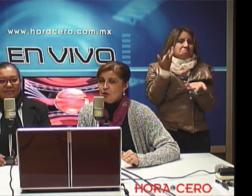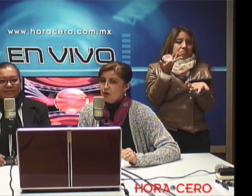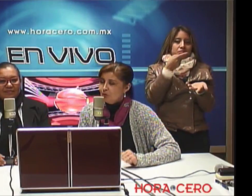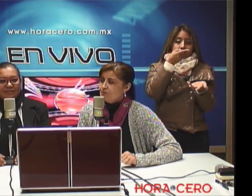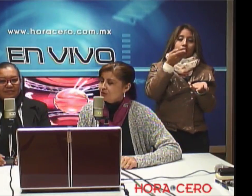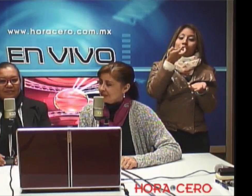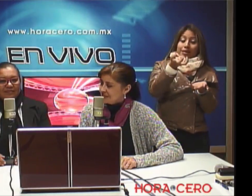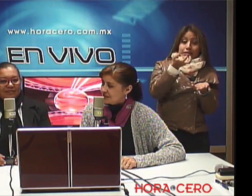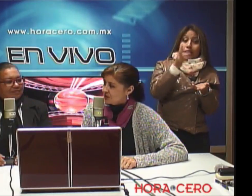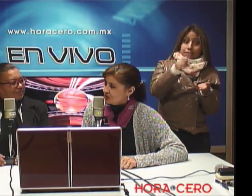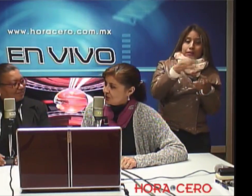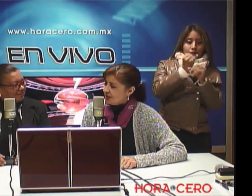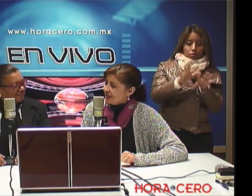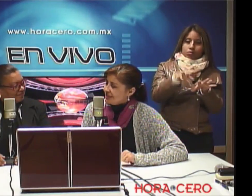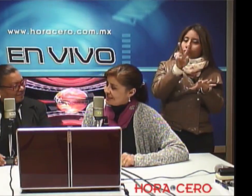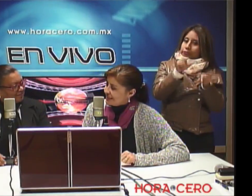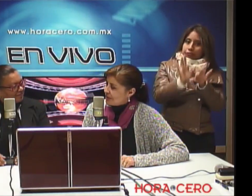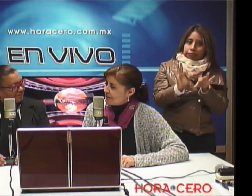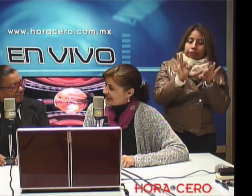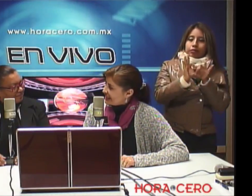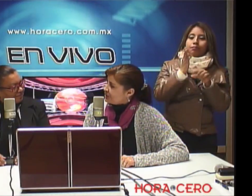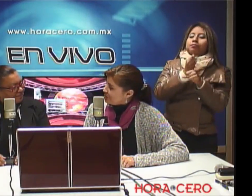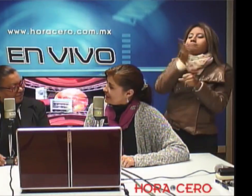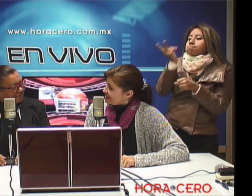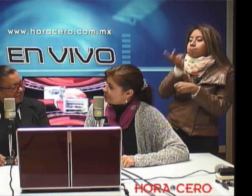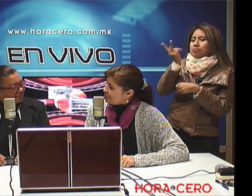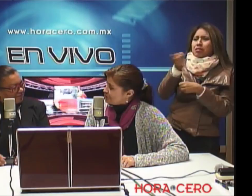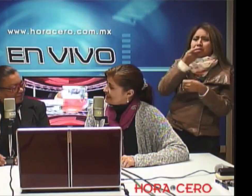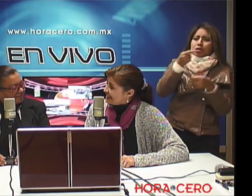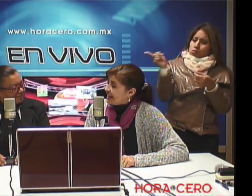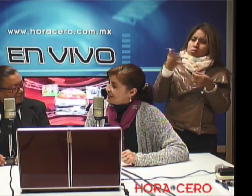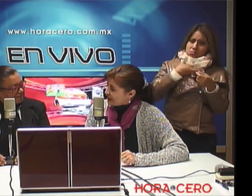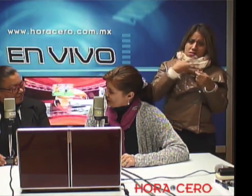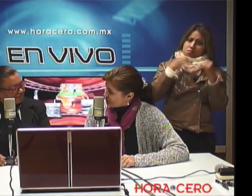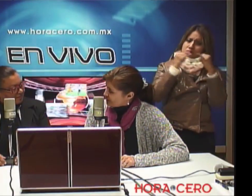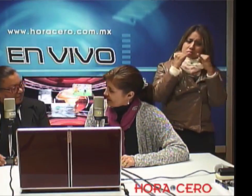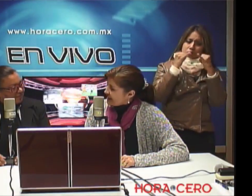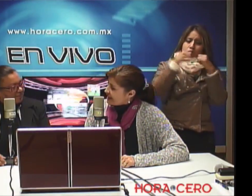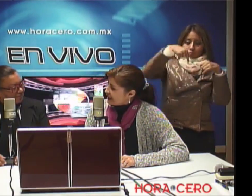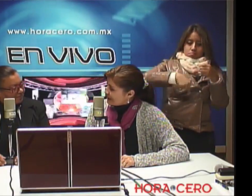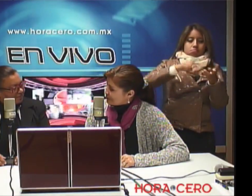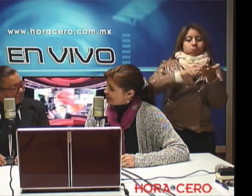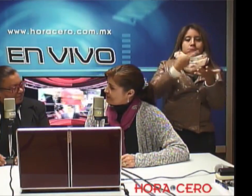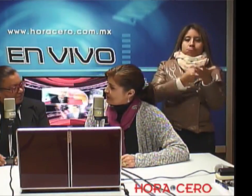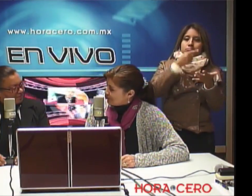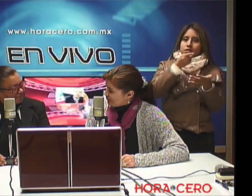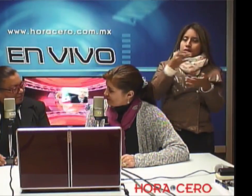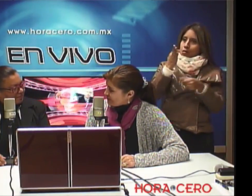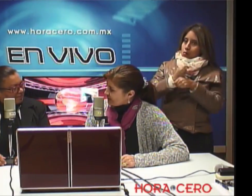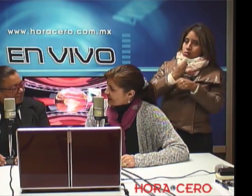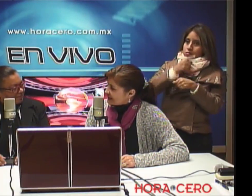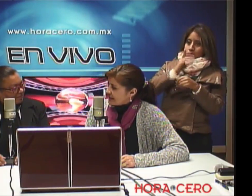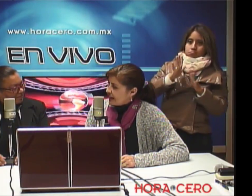una información muy importante en esta ocasión. Ingeniera, platíquenos sobre la institución que usted tiene en Reynosa y que además usted me